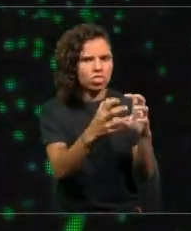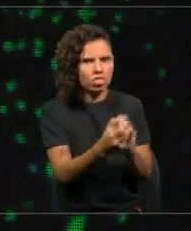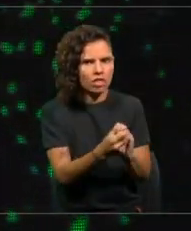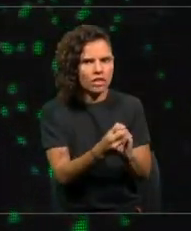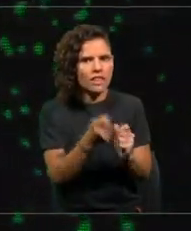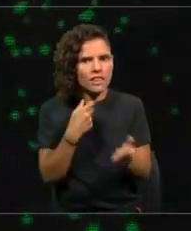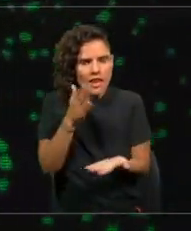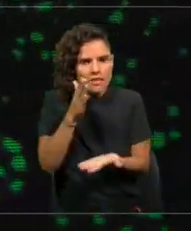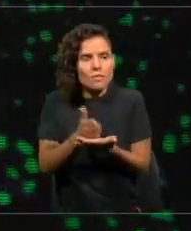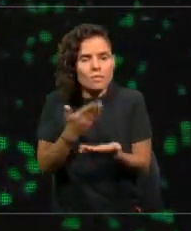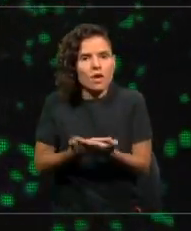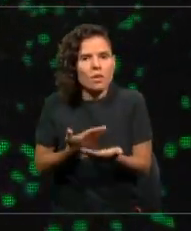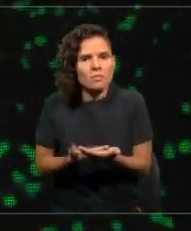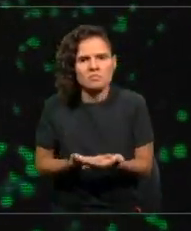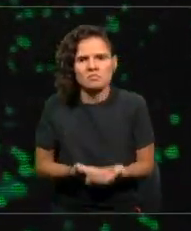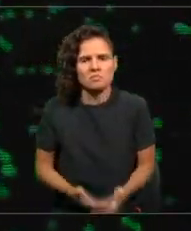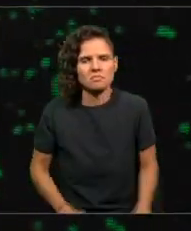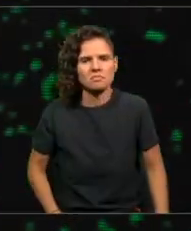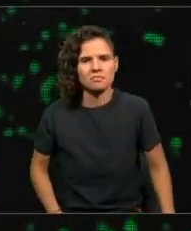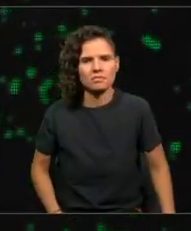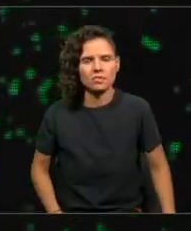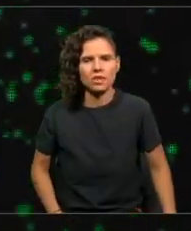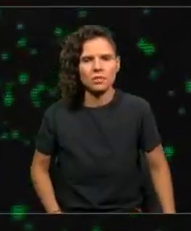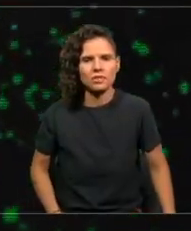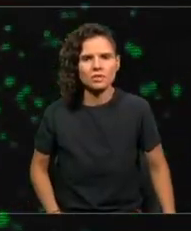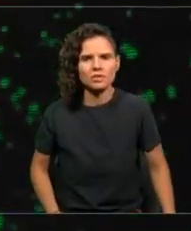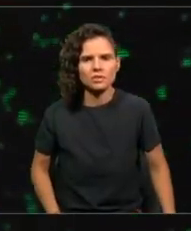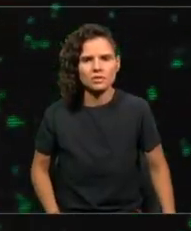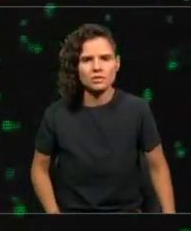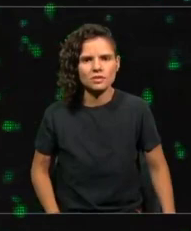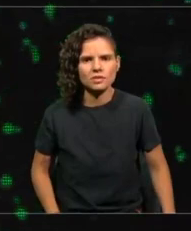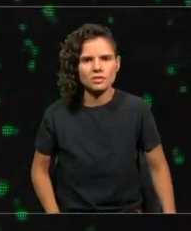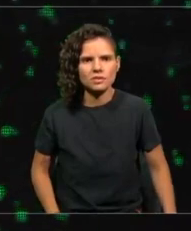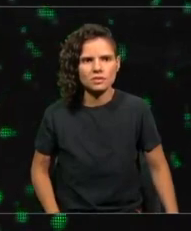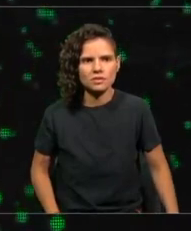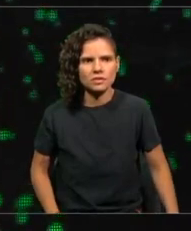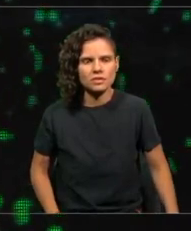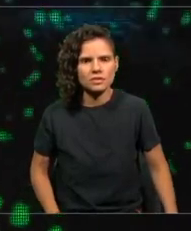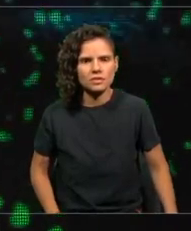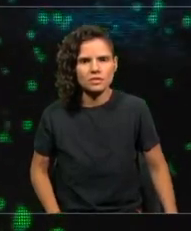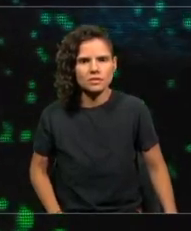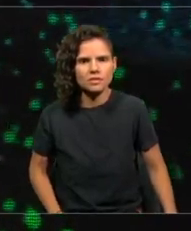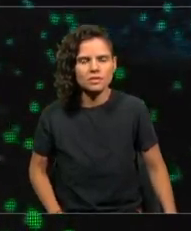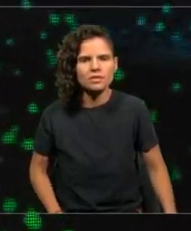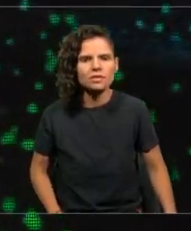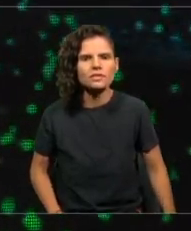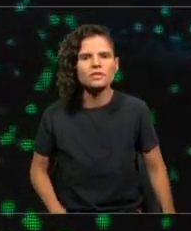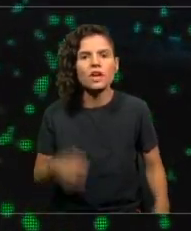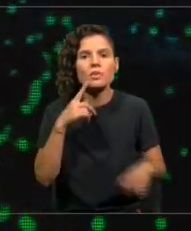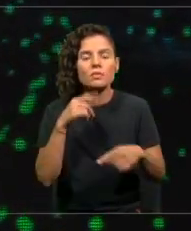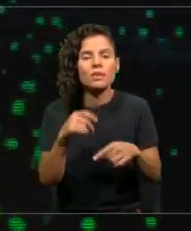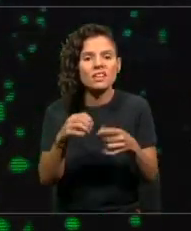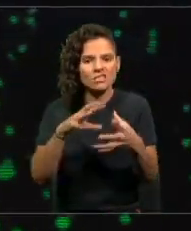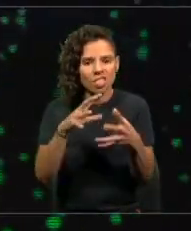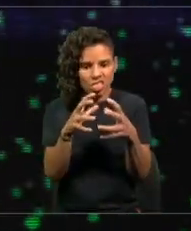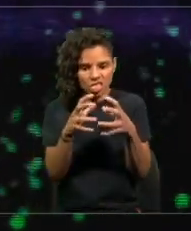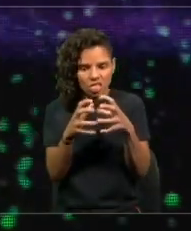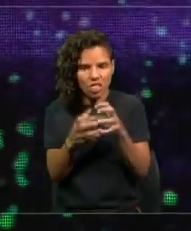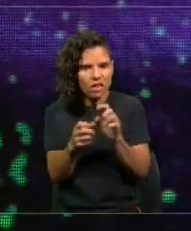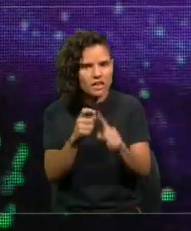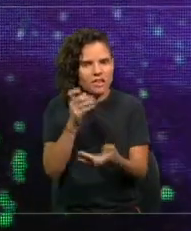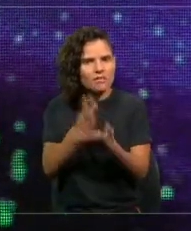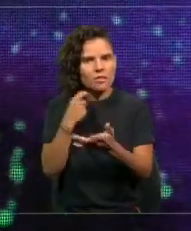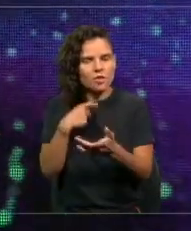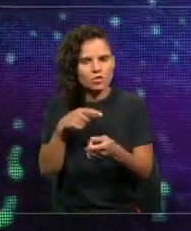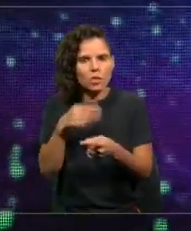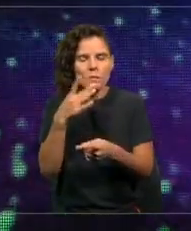está. Bueno, primero, el cambio climático principal es desafío, desde una perspectiva de las ciencias sociales. No